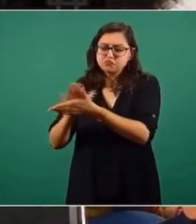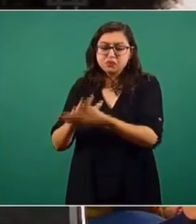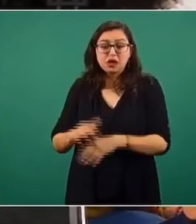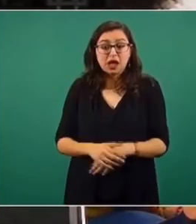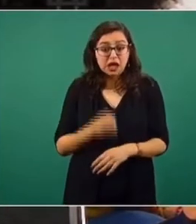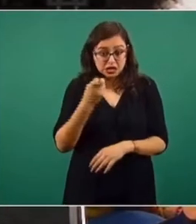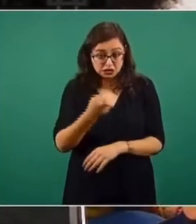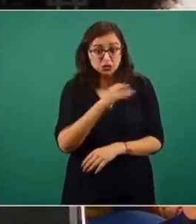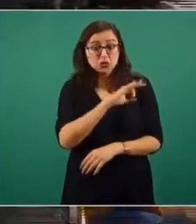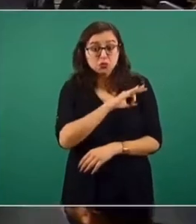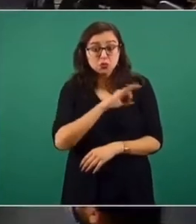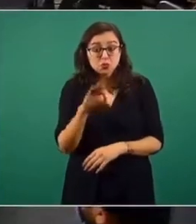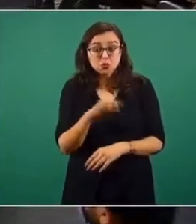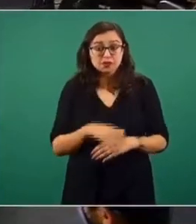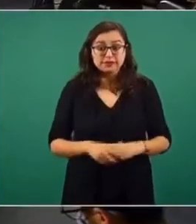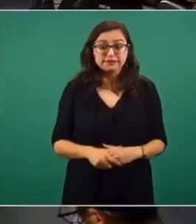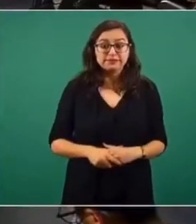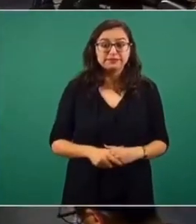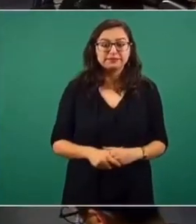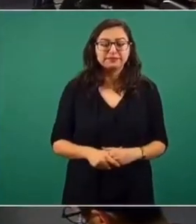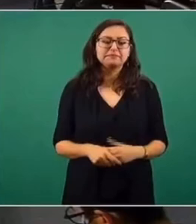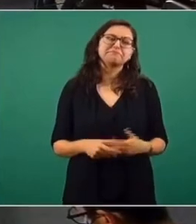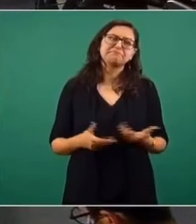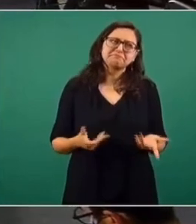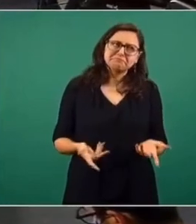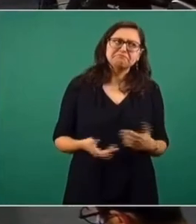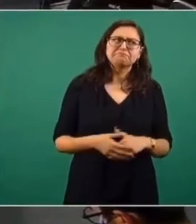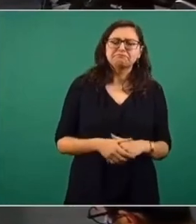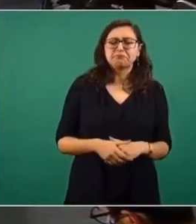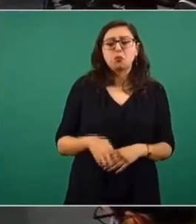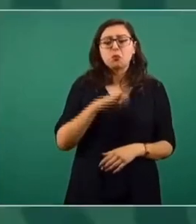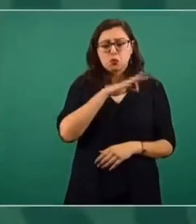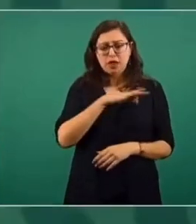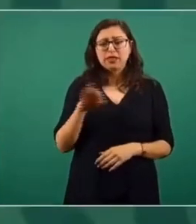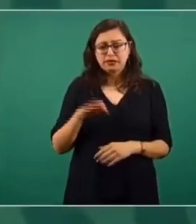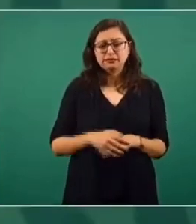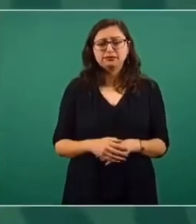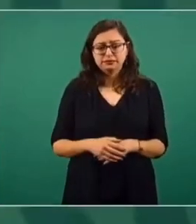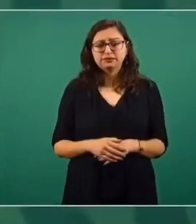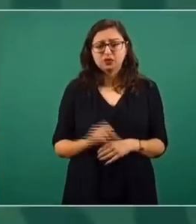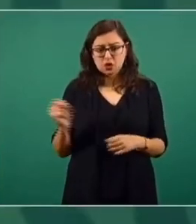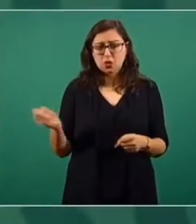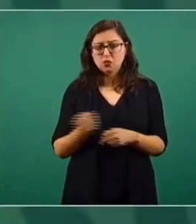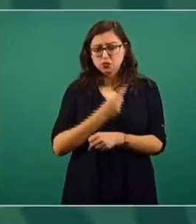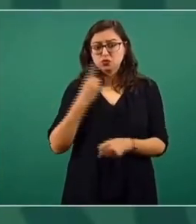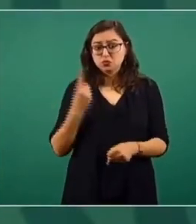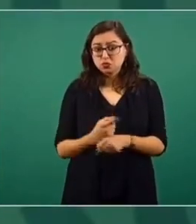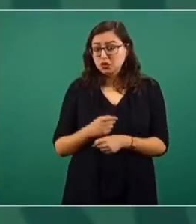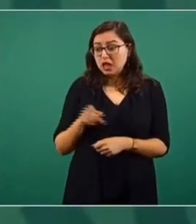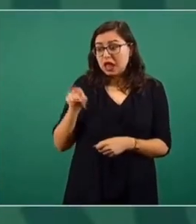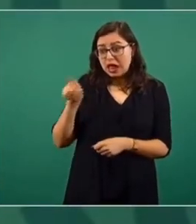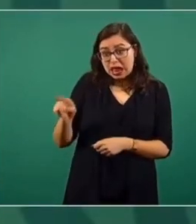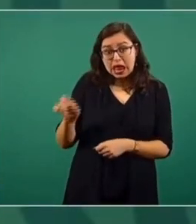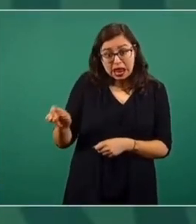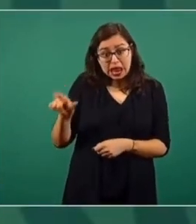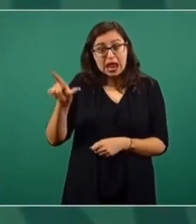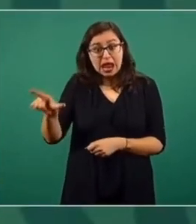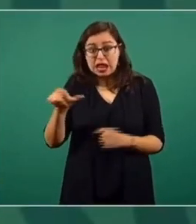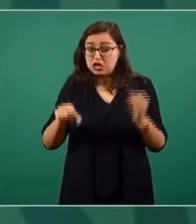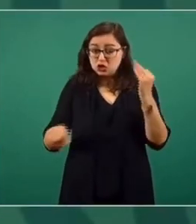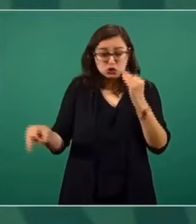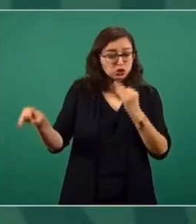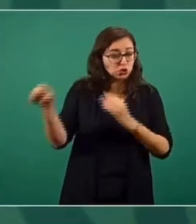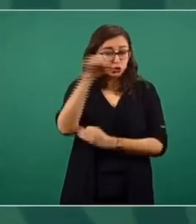libertad. Si se acoge un criterio de oportunidad, sí, y si dice y si devuelve todo lo que